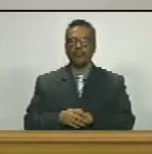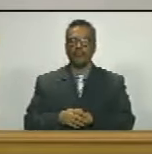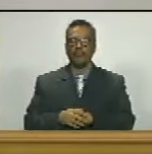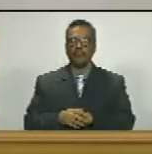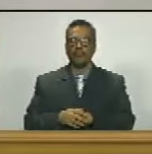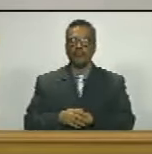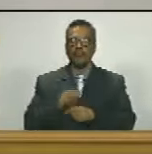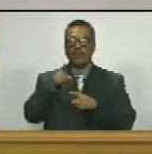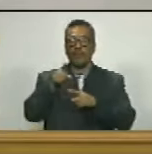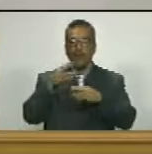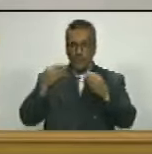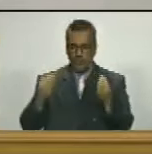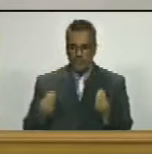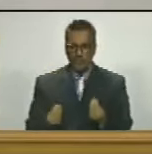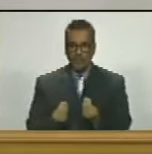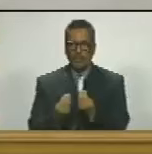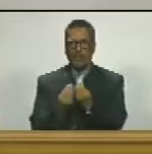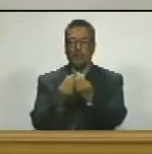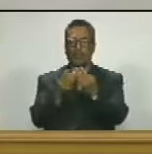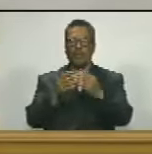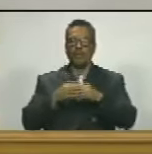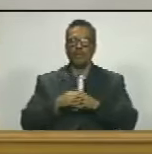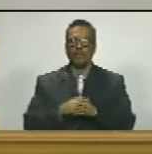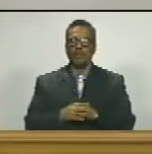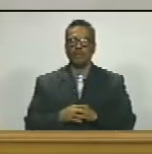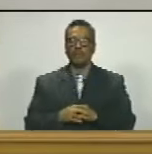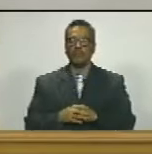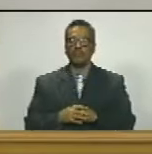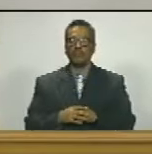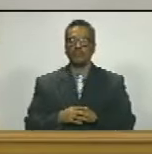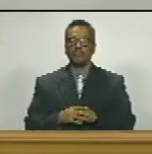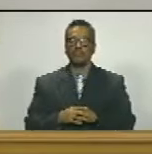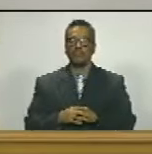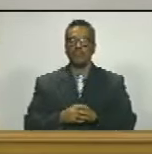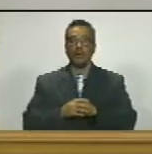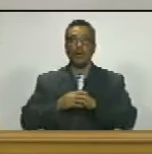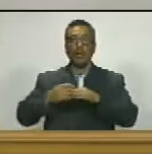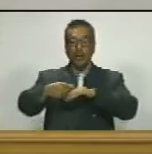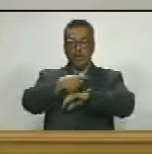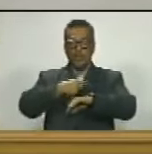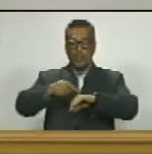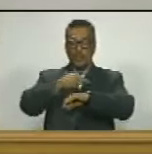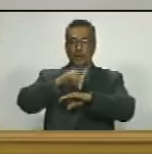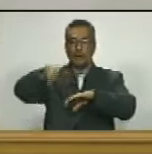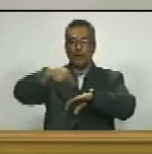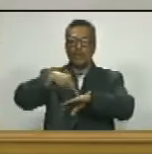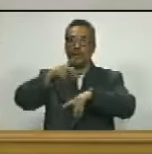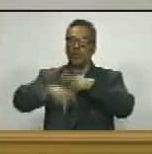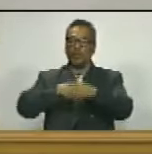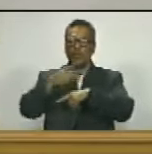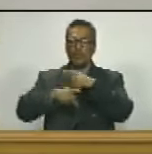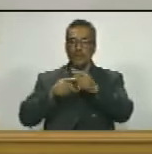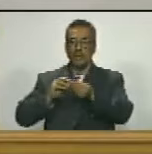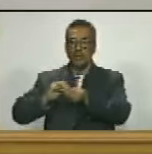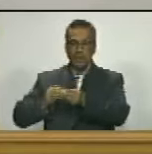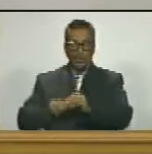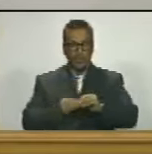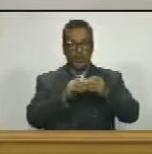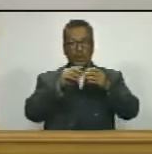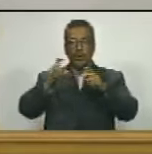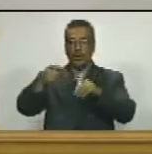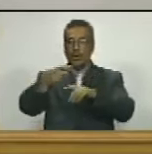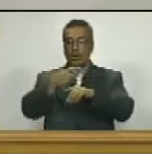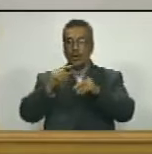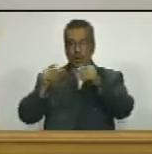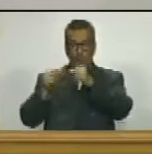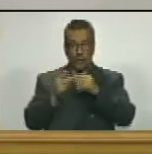y el acompañamiento al ejecutivo nacional en este proceso de recuperación económica de